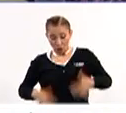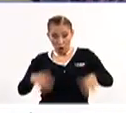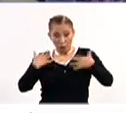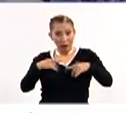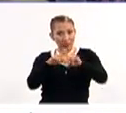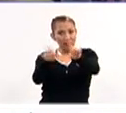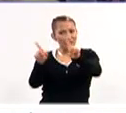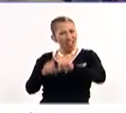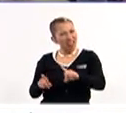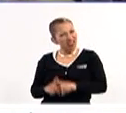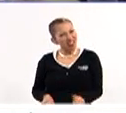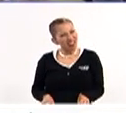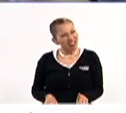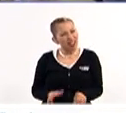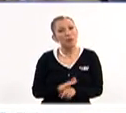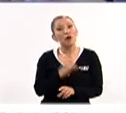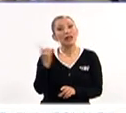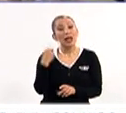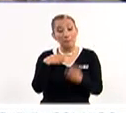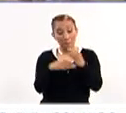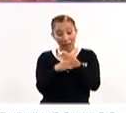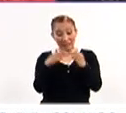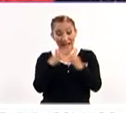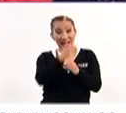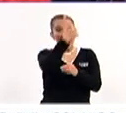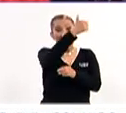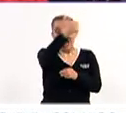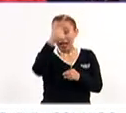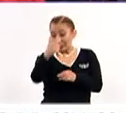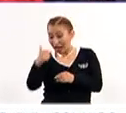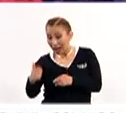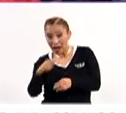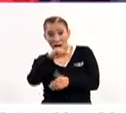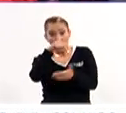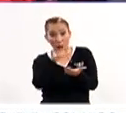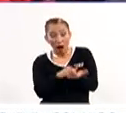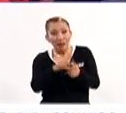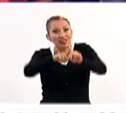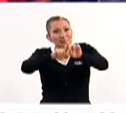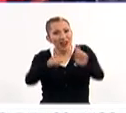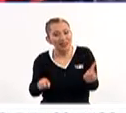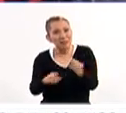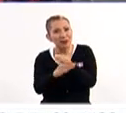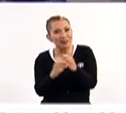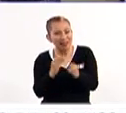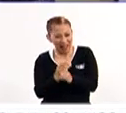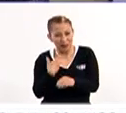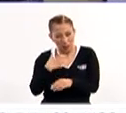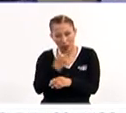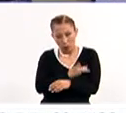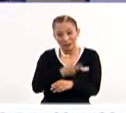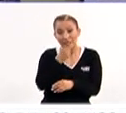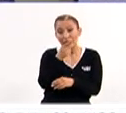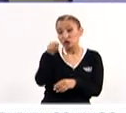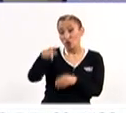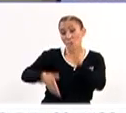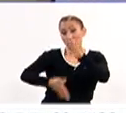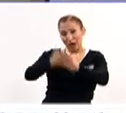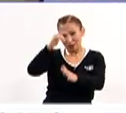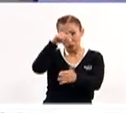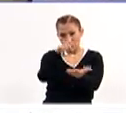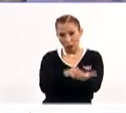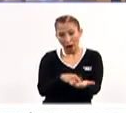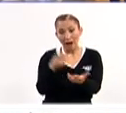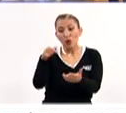son diferentes. ¿Por qué? Porque todos los materiales de cada uno de los lugares es diferente. A mí me gusta mucho cuando dicen, si tú vas a un